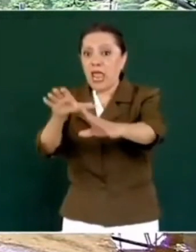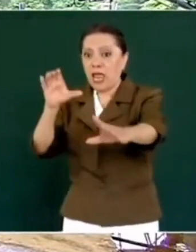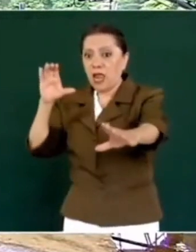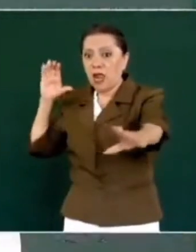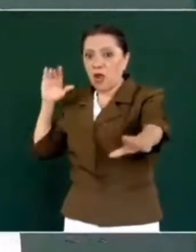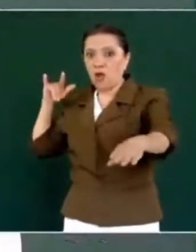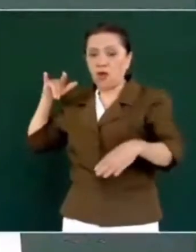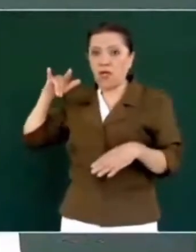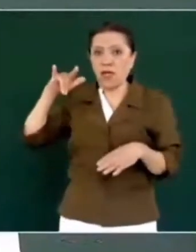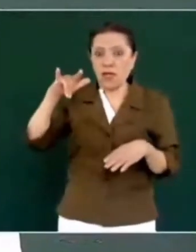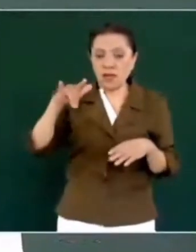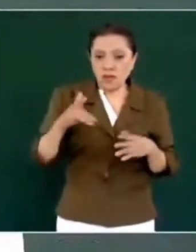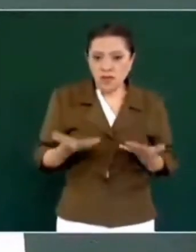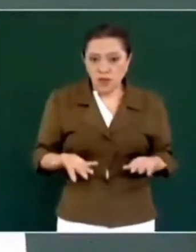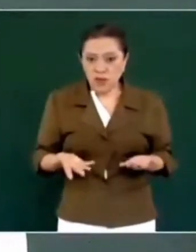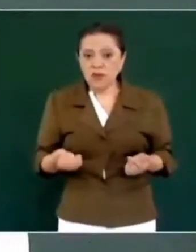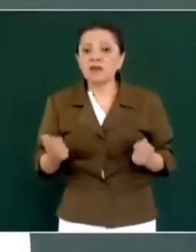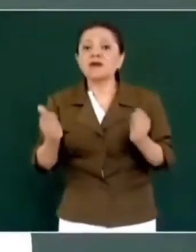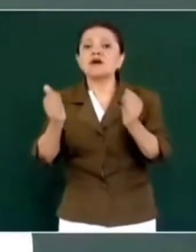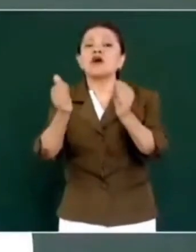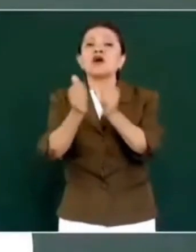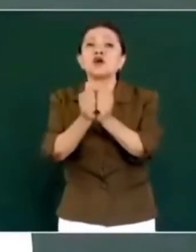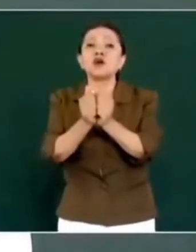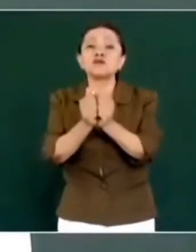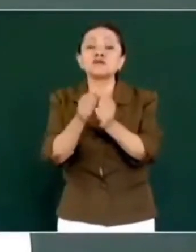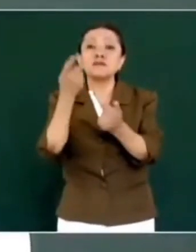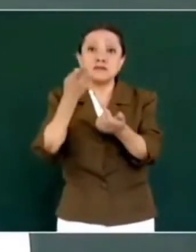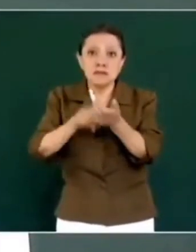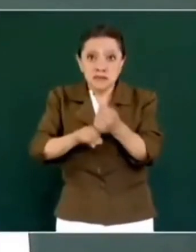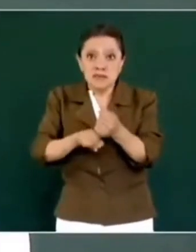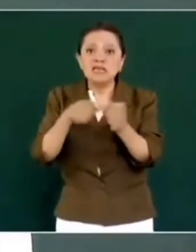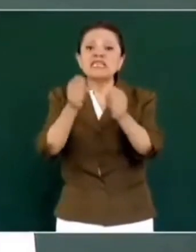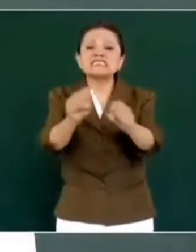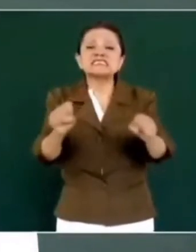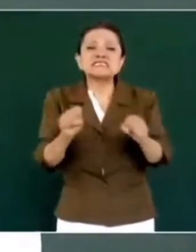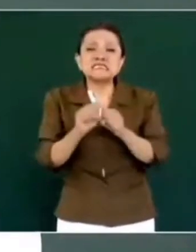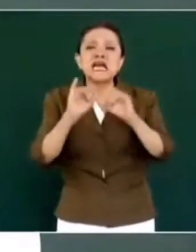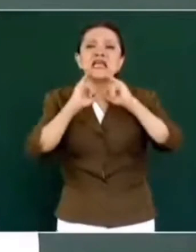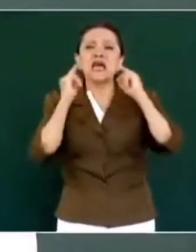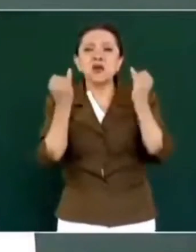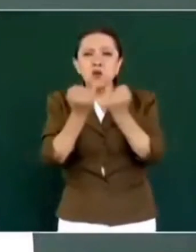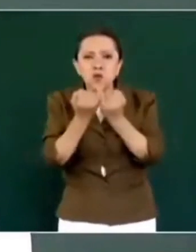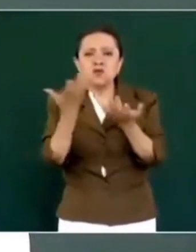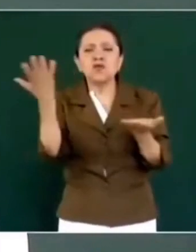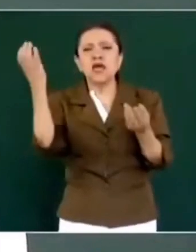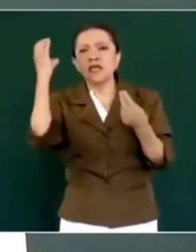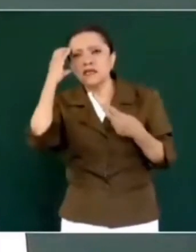Con salas de junta, recámara,